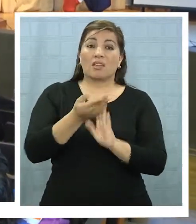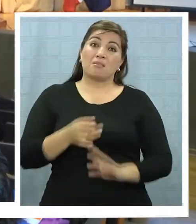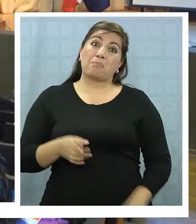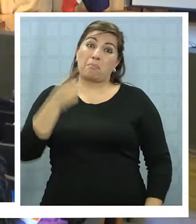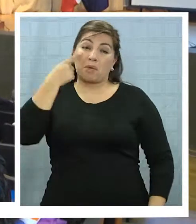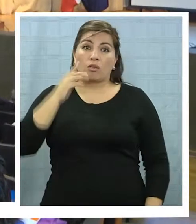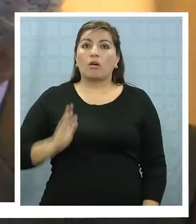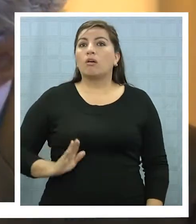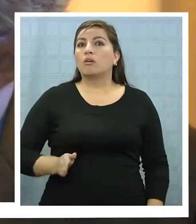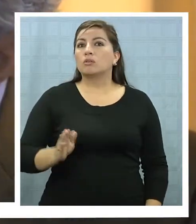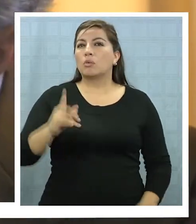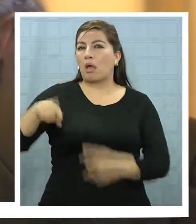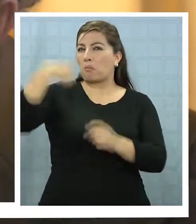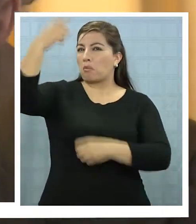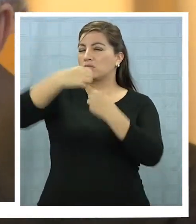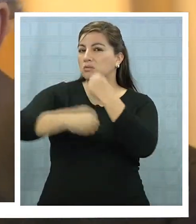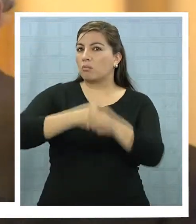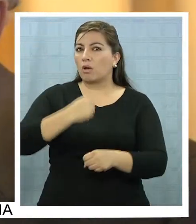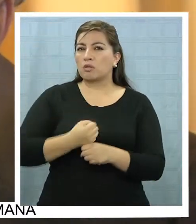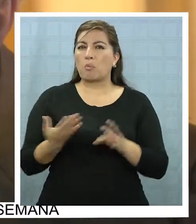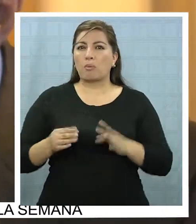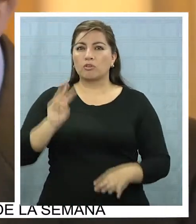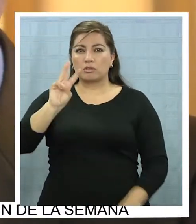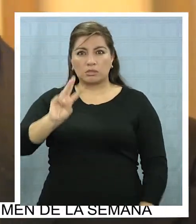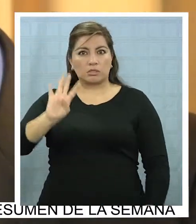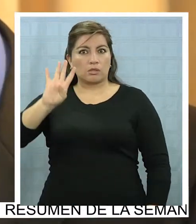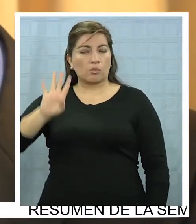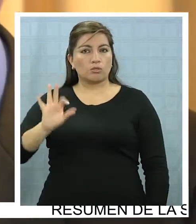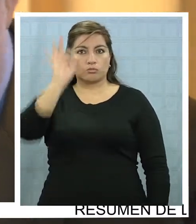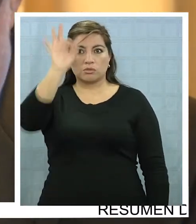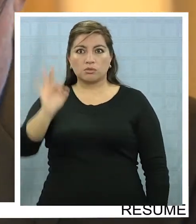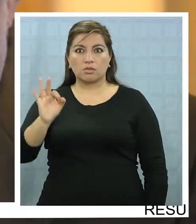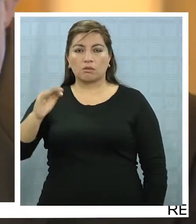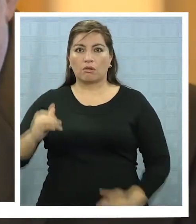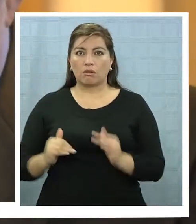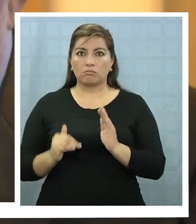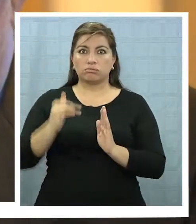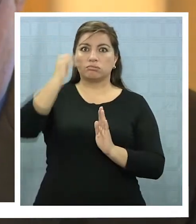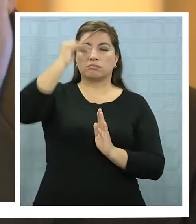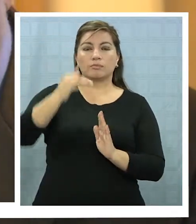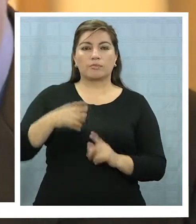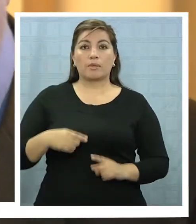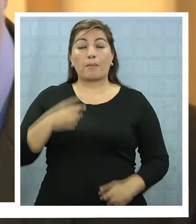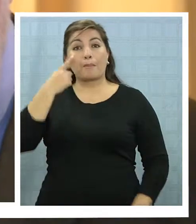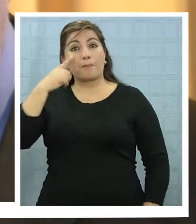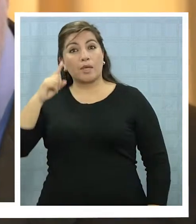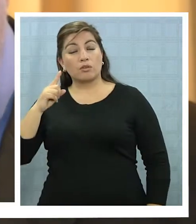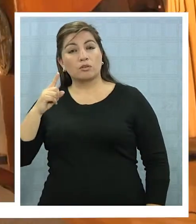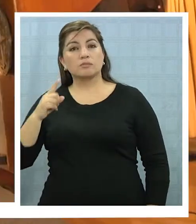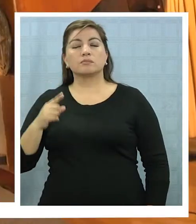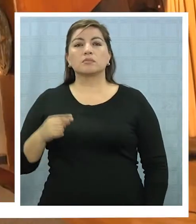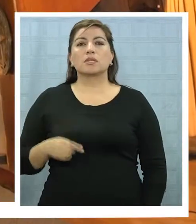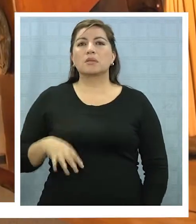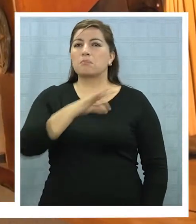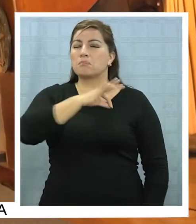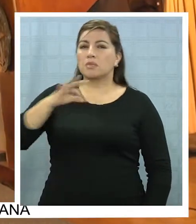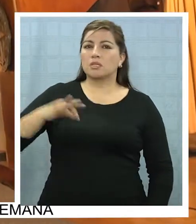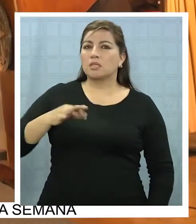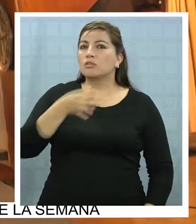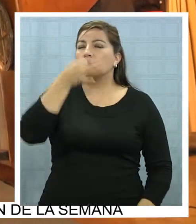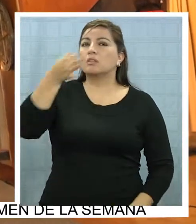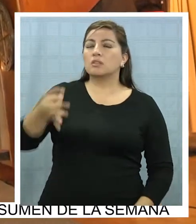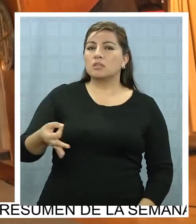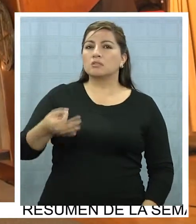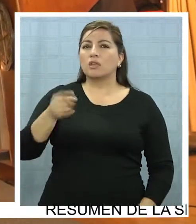la tendencia, en los próximos años subirá 34% más. Sin embargo, según la agenda de energía, el objetivo